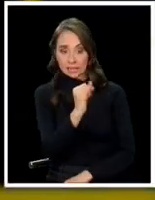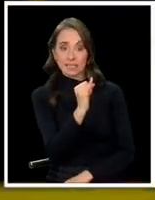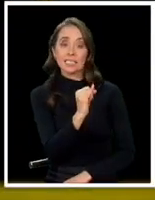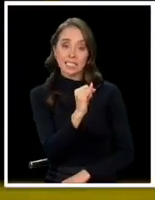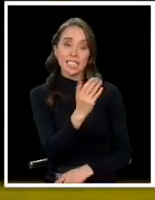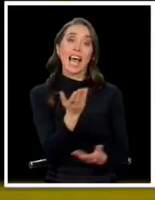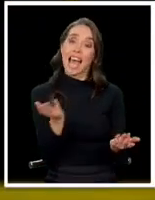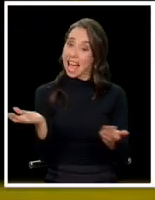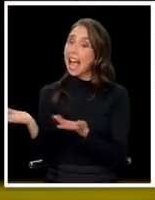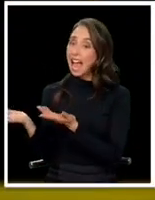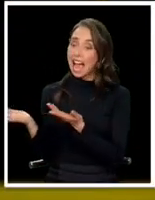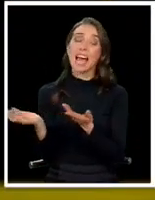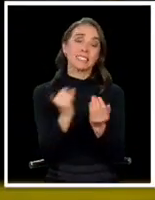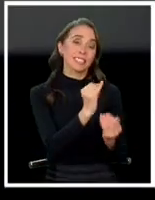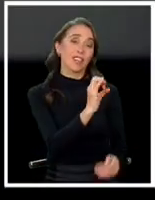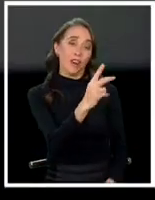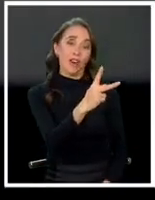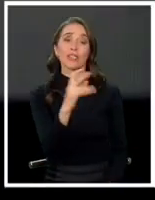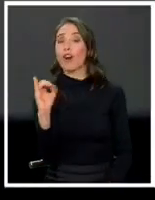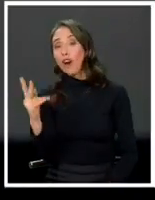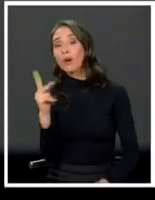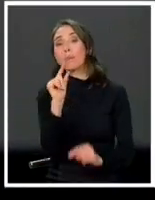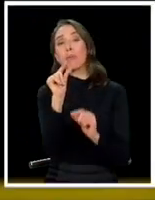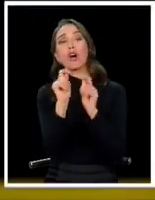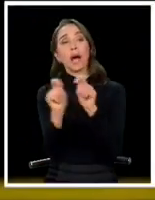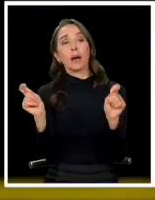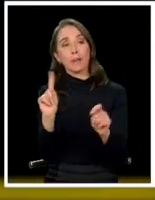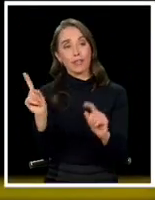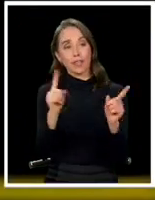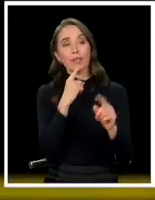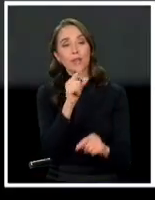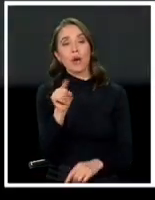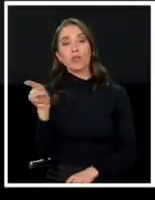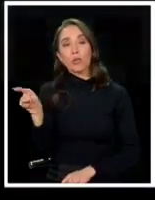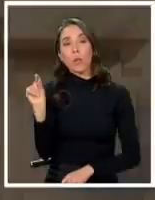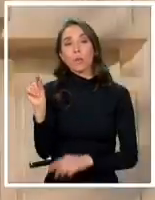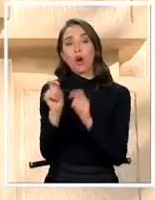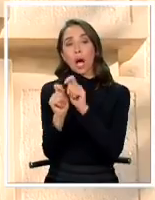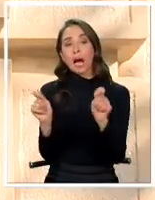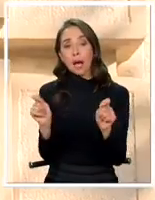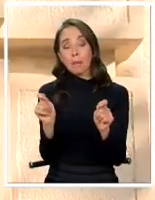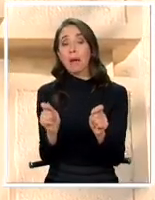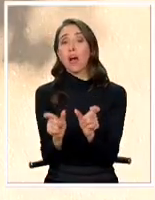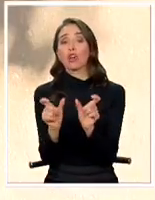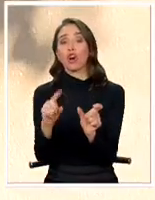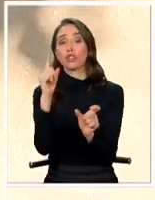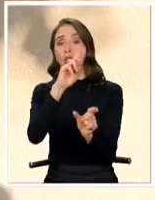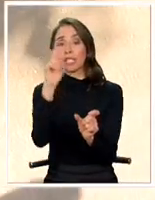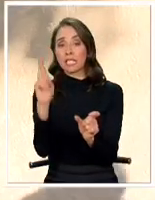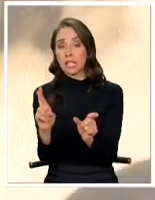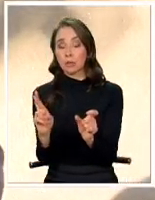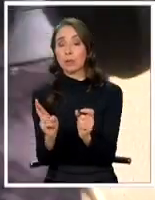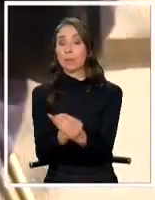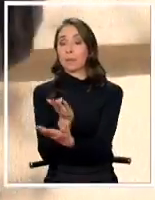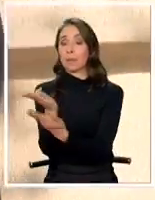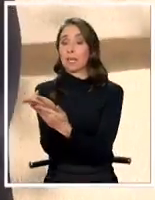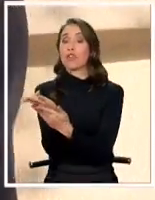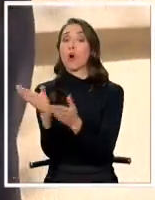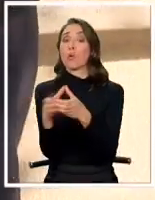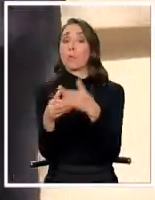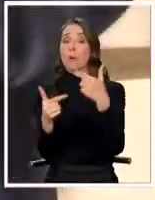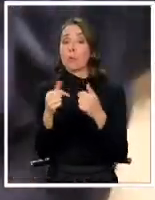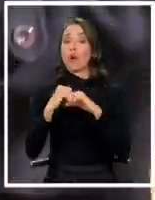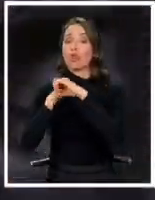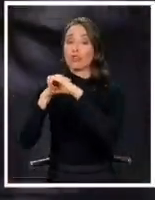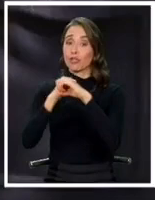un... Bueno, ah, estoy de acuerdo en eso, pero hicieron poca campaña. no, no. Reconozcamos. Según tú, es poca campaña. La Contraloría, tras la solicitud de la oposición,